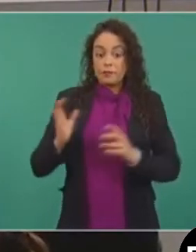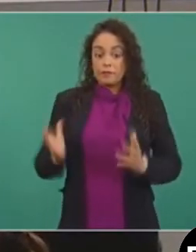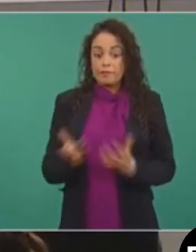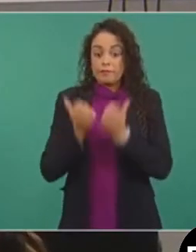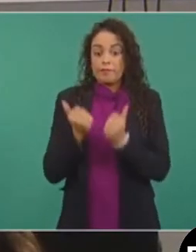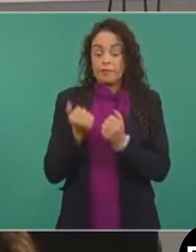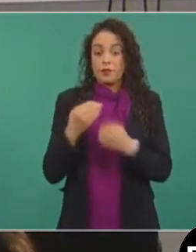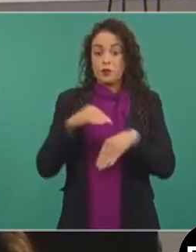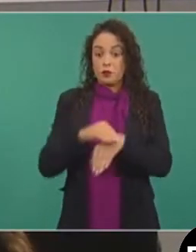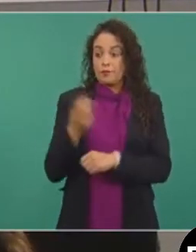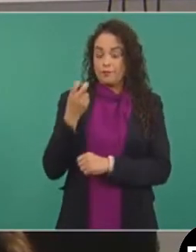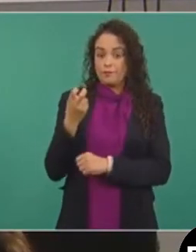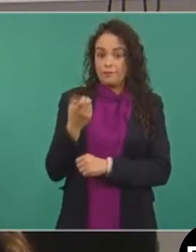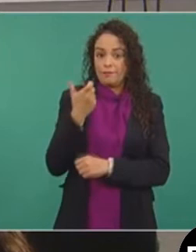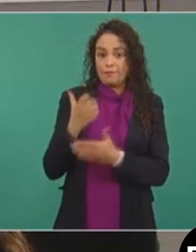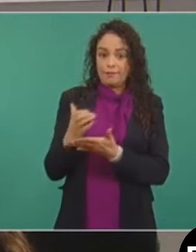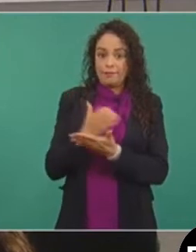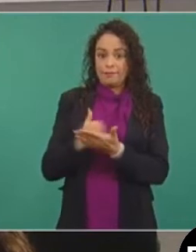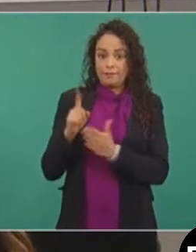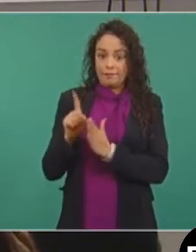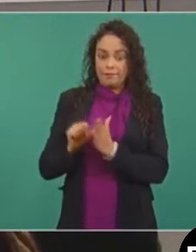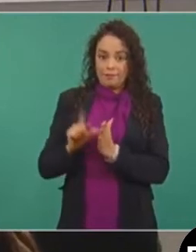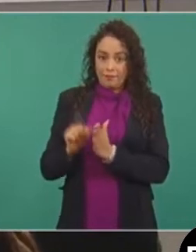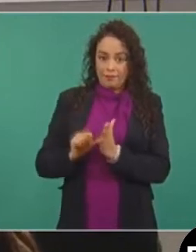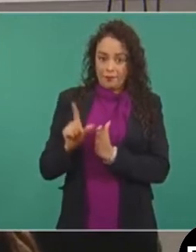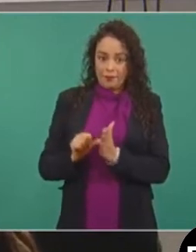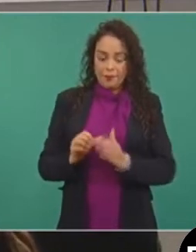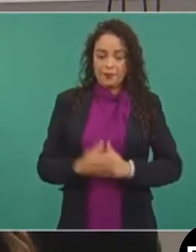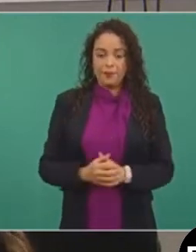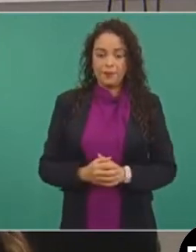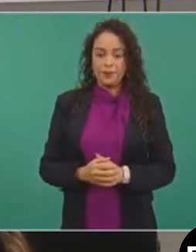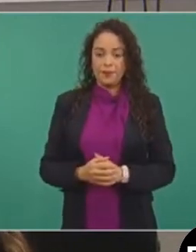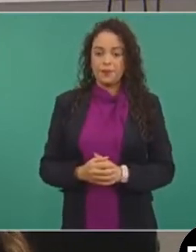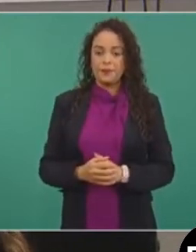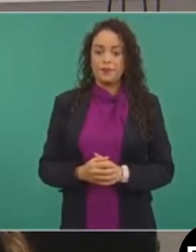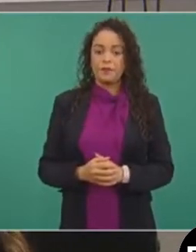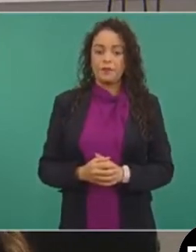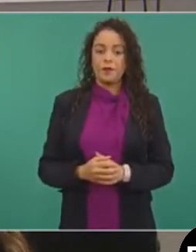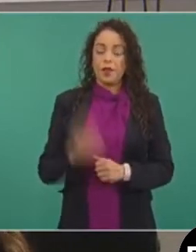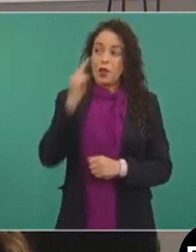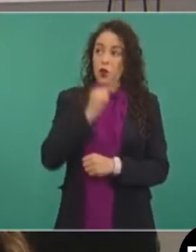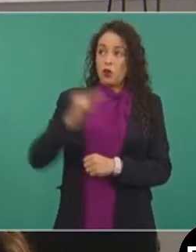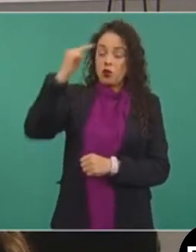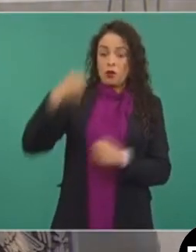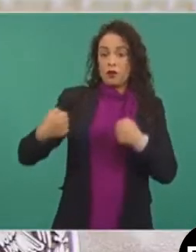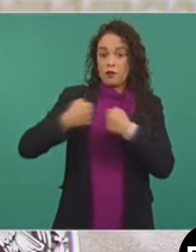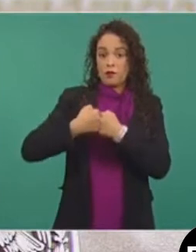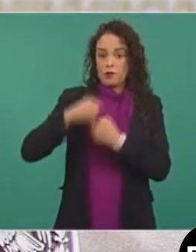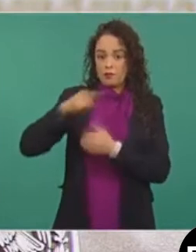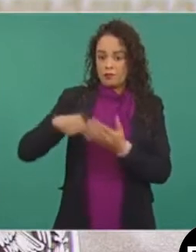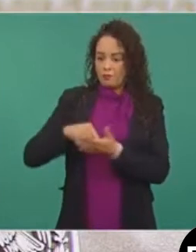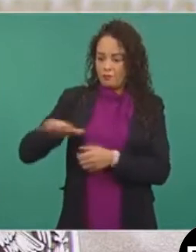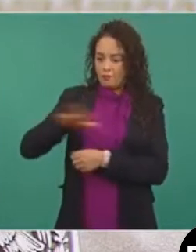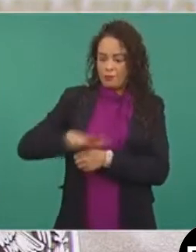del salario mínimo. Adelante. En el caso de la zona libre de la frontera norte, pasará